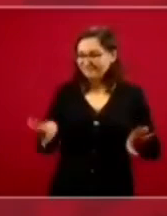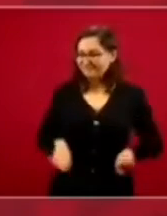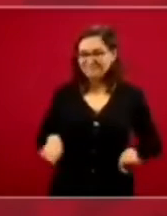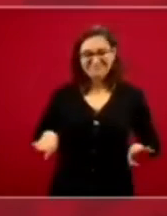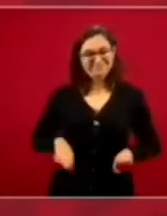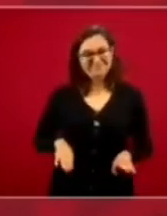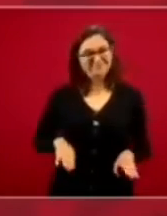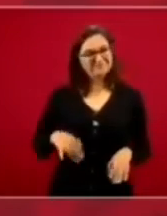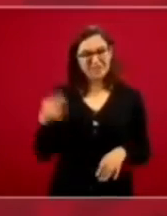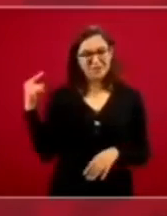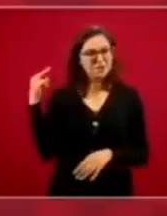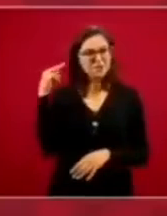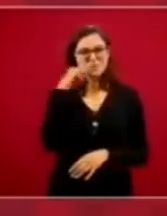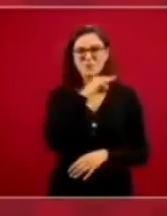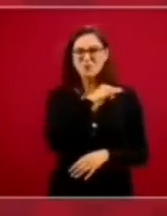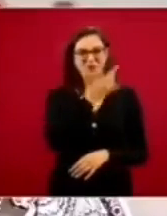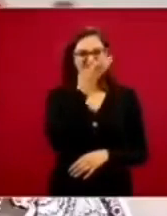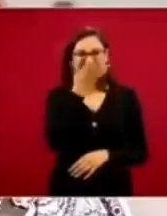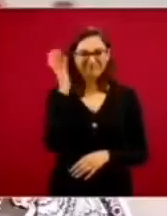conservadurismo.